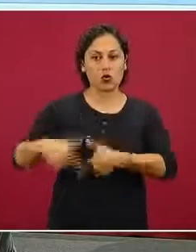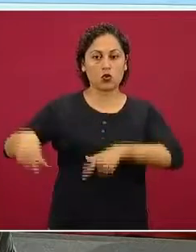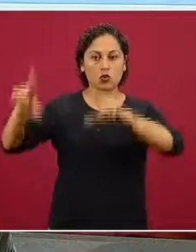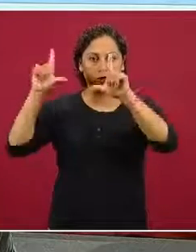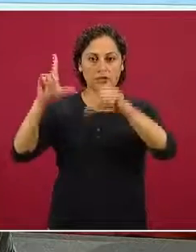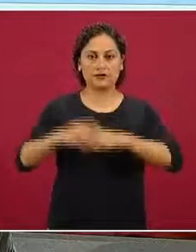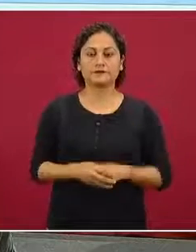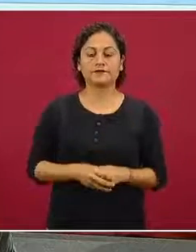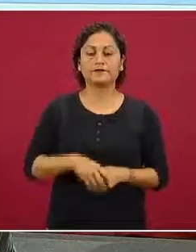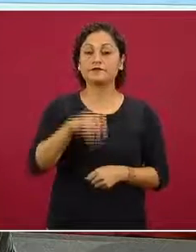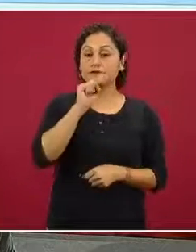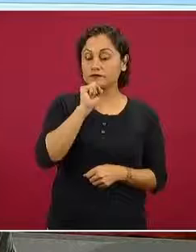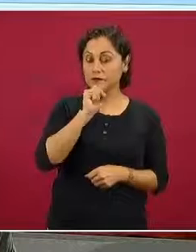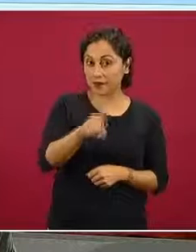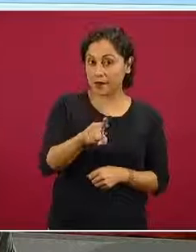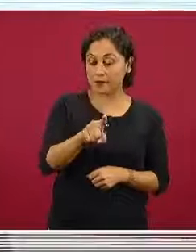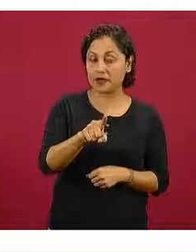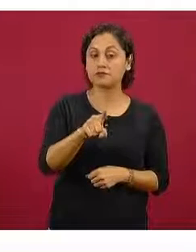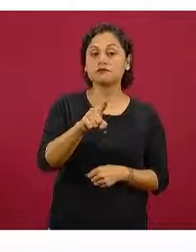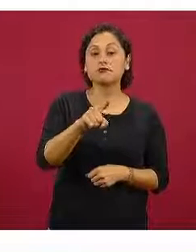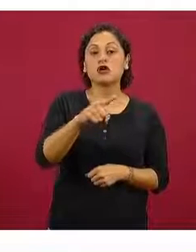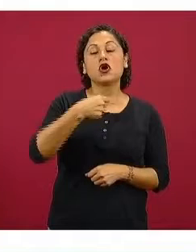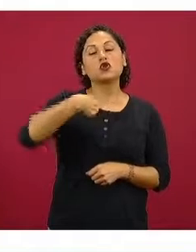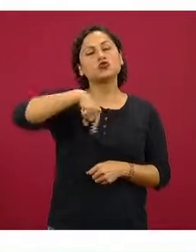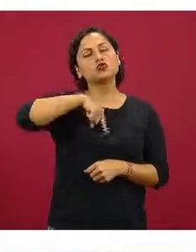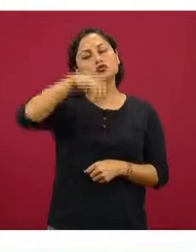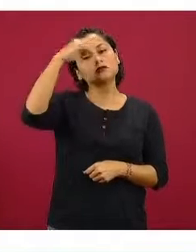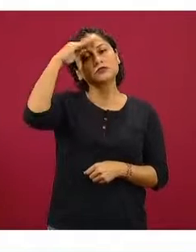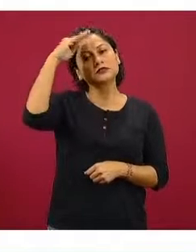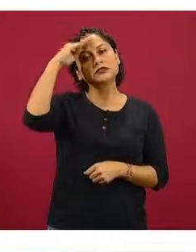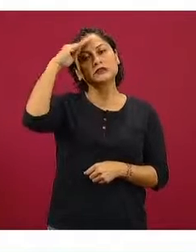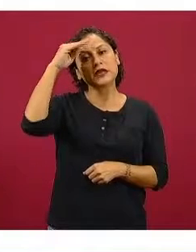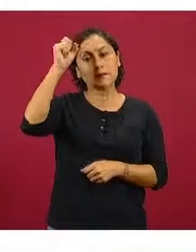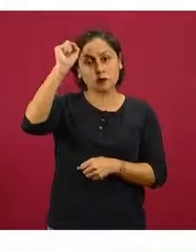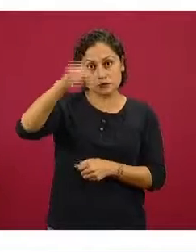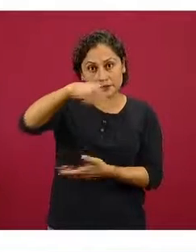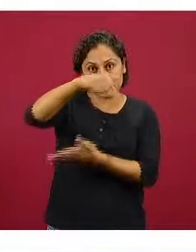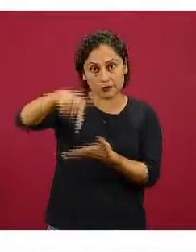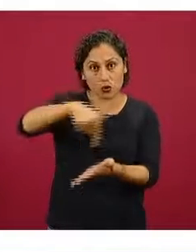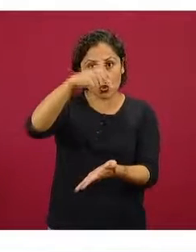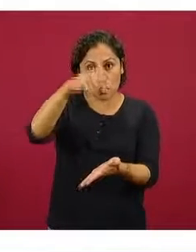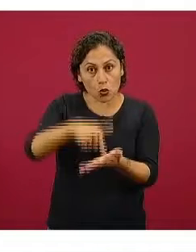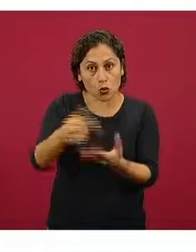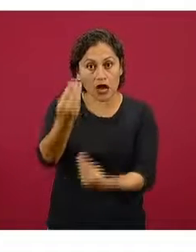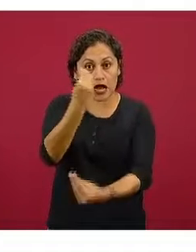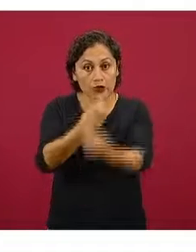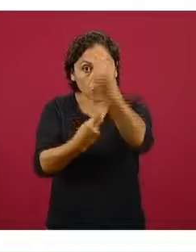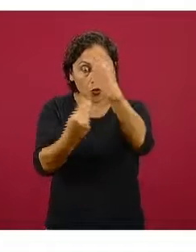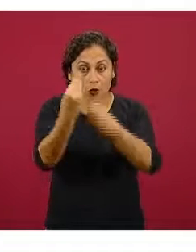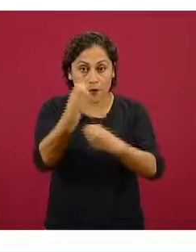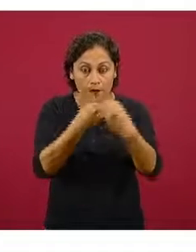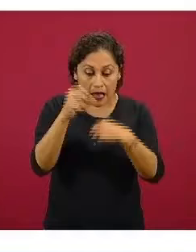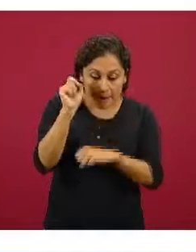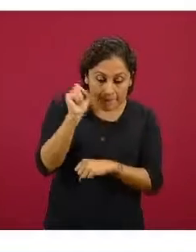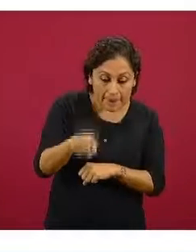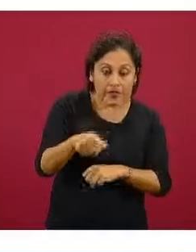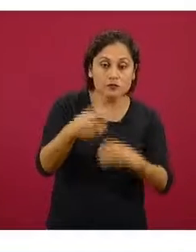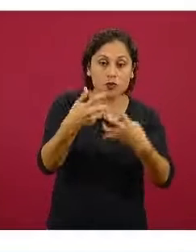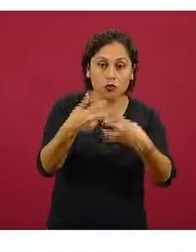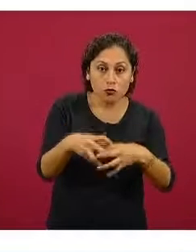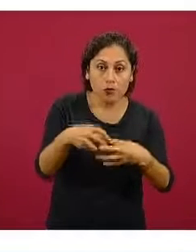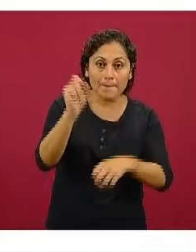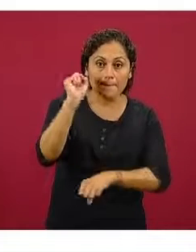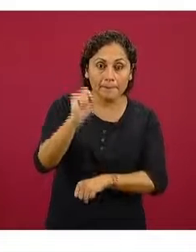que el consumo saludable, local, culturalmente aceptable, es una forma de impulsar estas cadenas